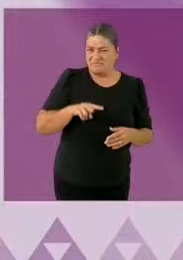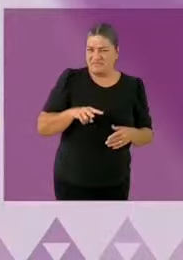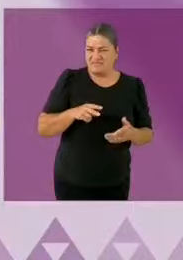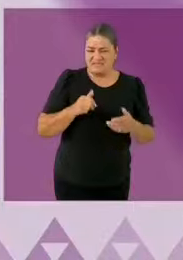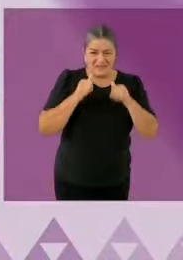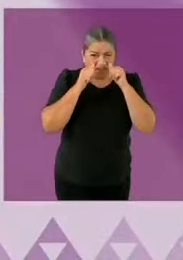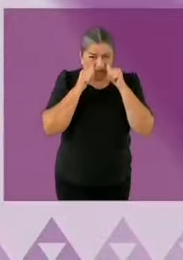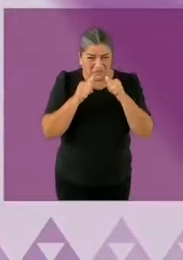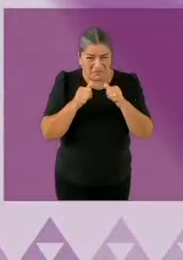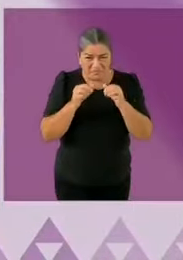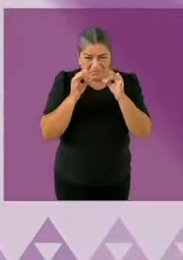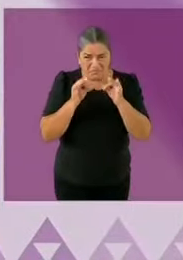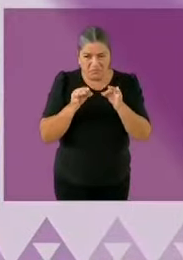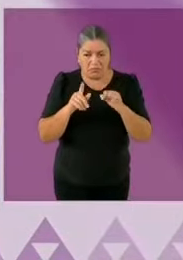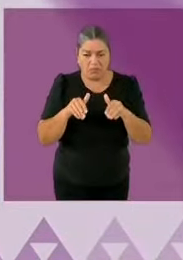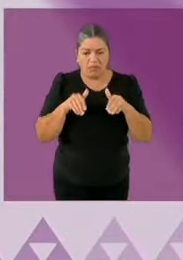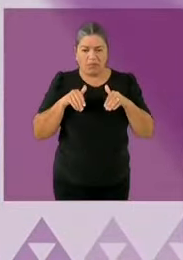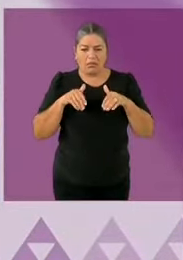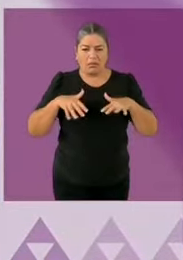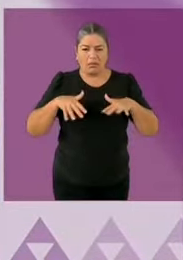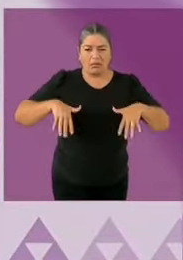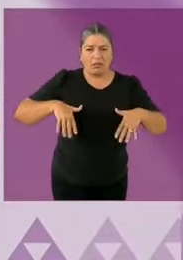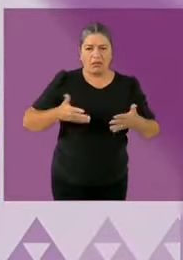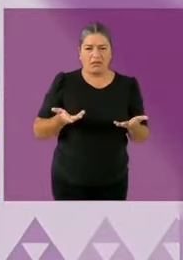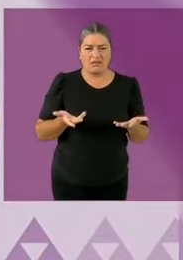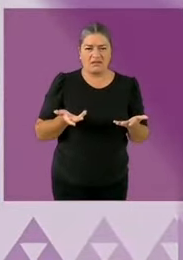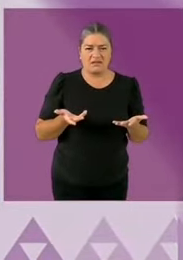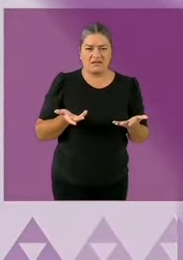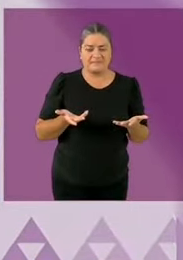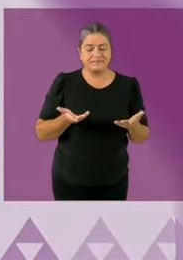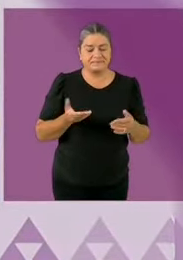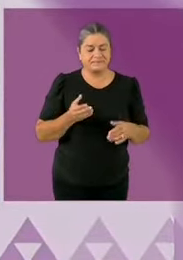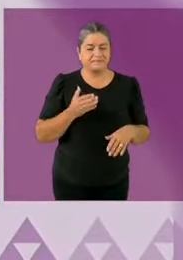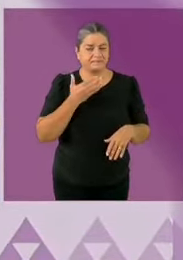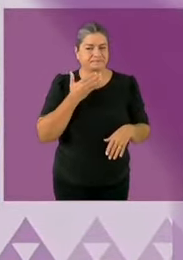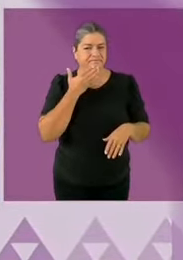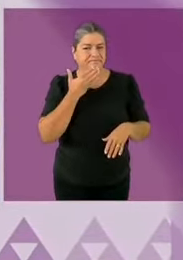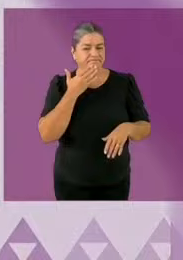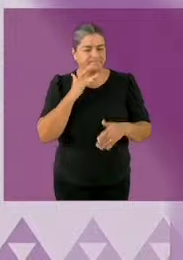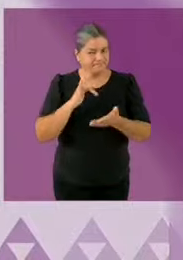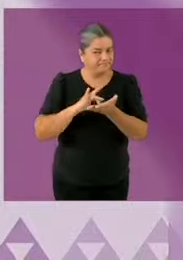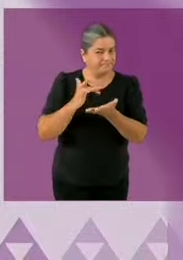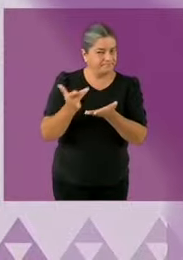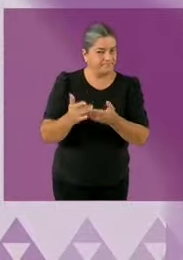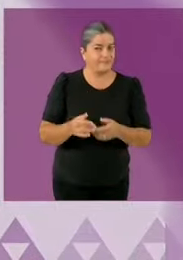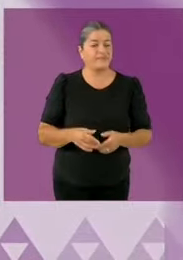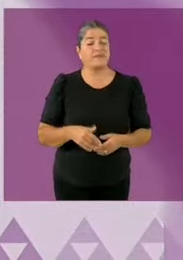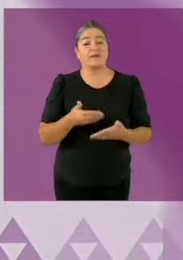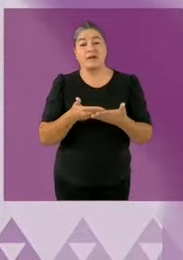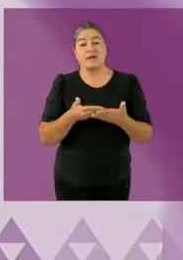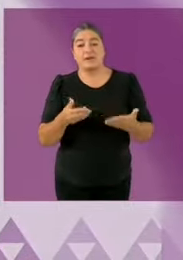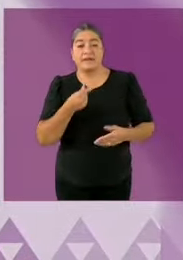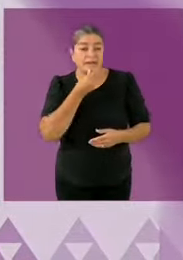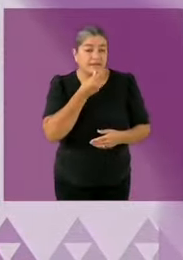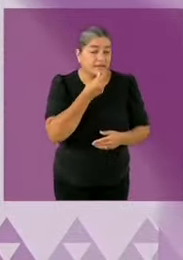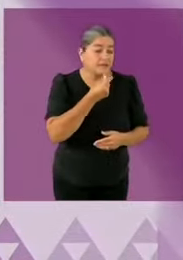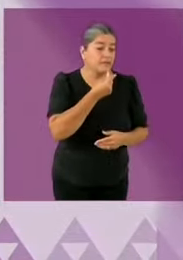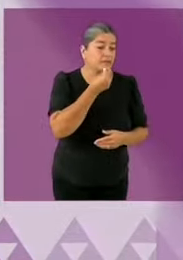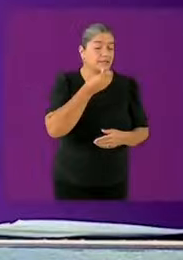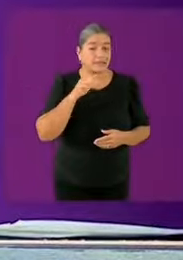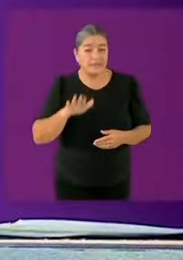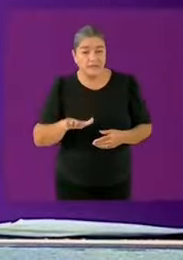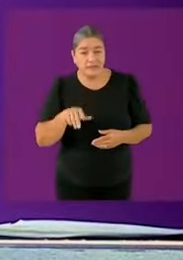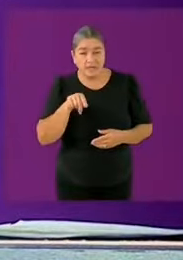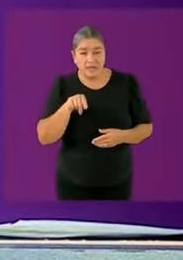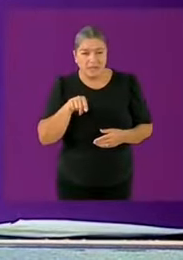sobre las niñas y los niños distintos estudios tanto académicos como de organizaciones hablan de que alrededor de 30